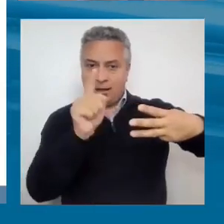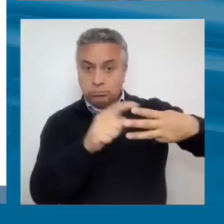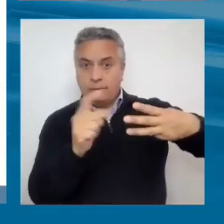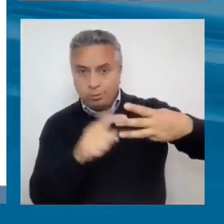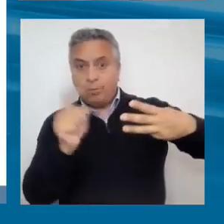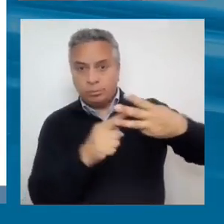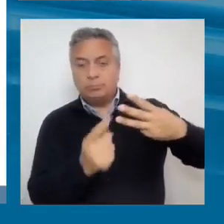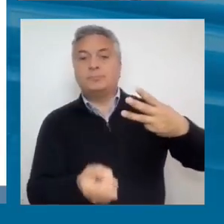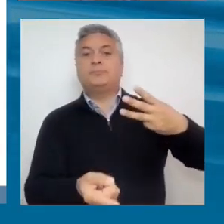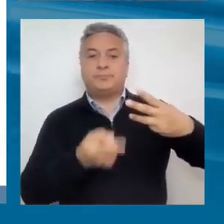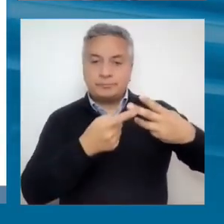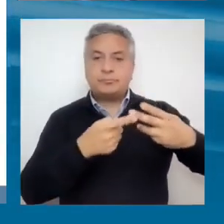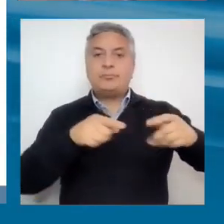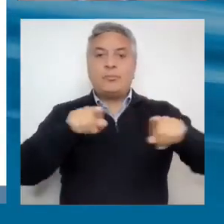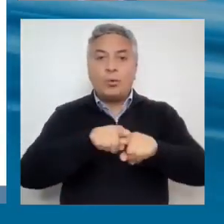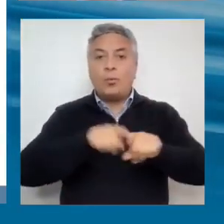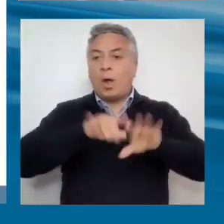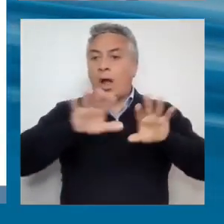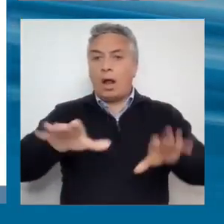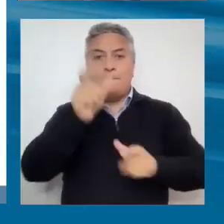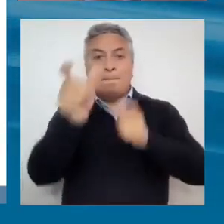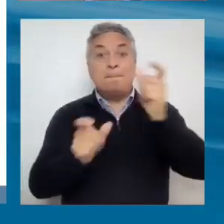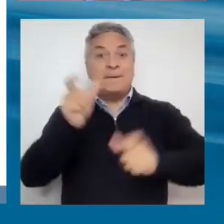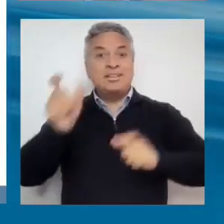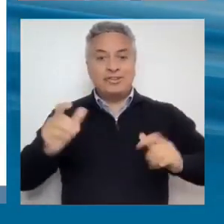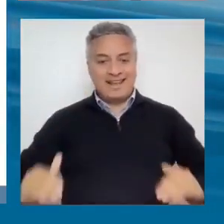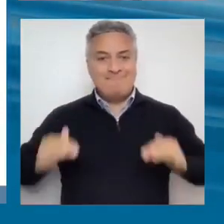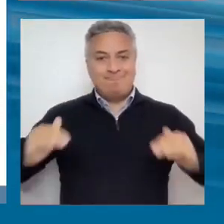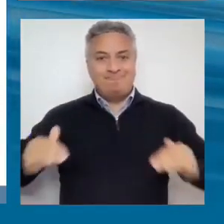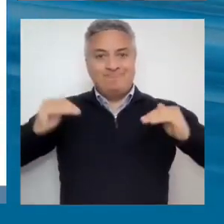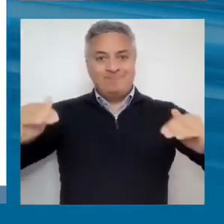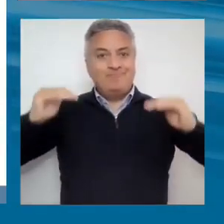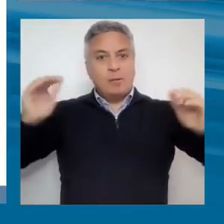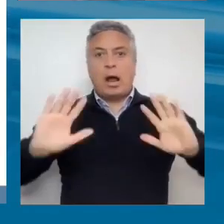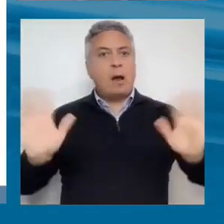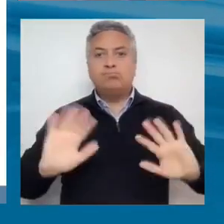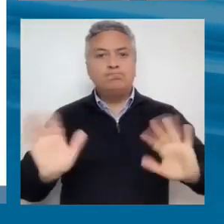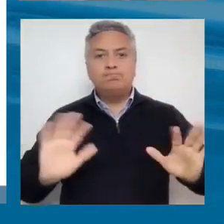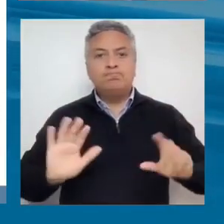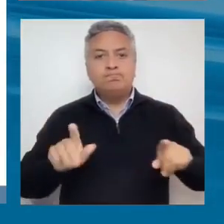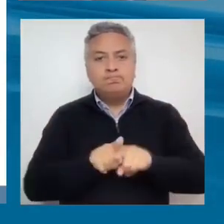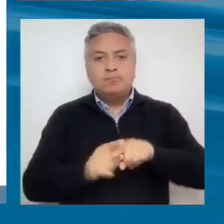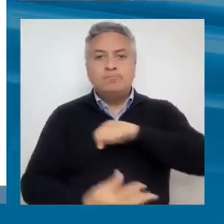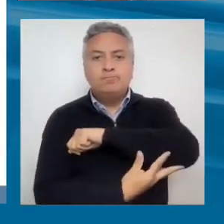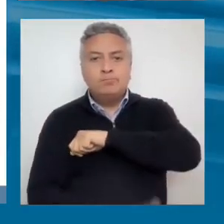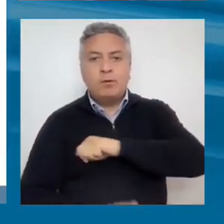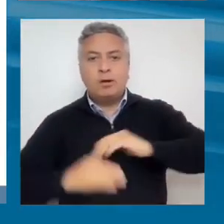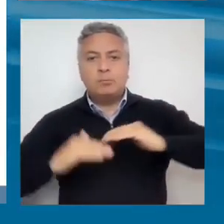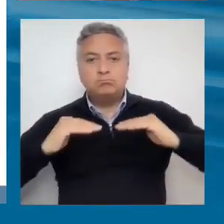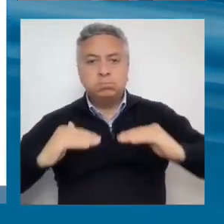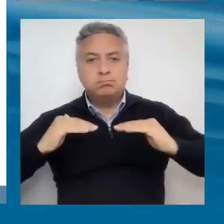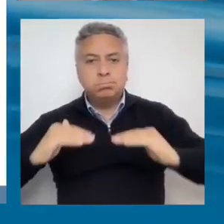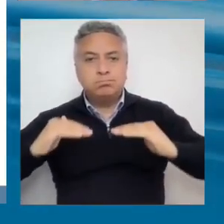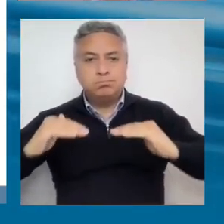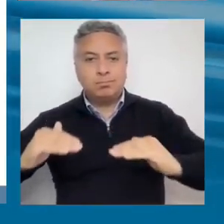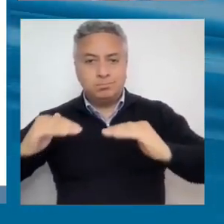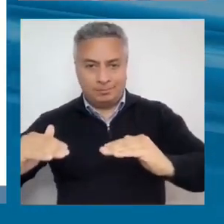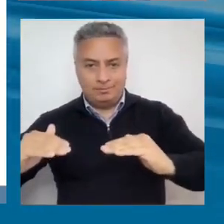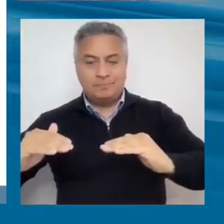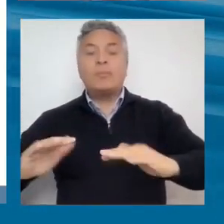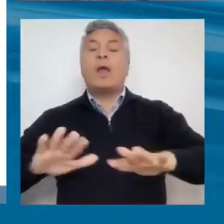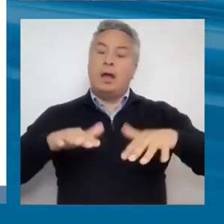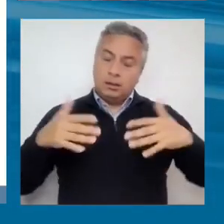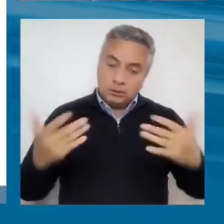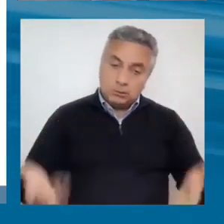baja movilidad social y débil cohesión social. Son tres temas relacionados, pero no son lo mismo. Y desafortunadamente se